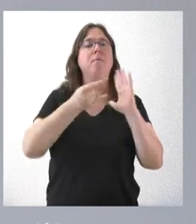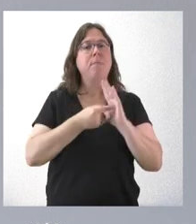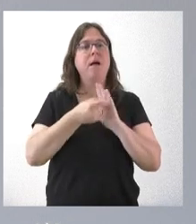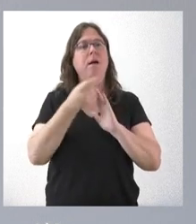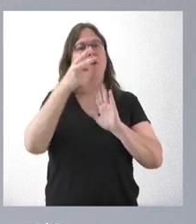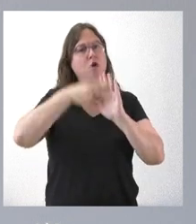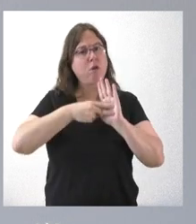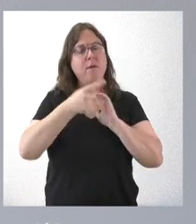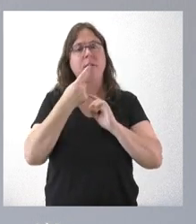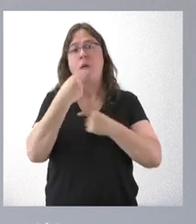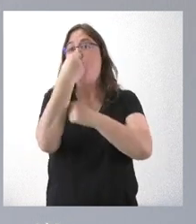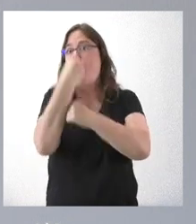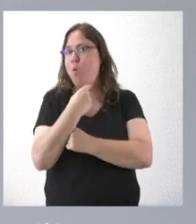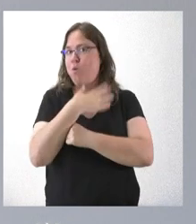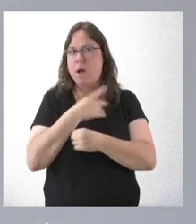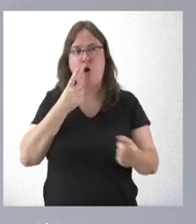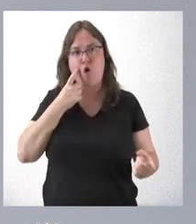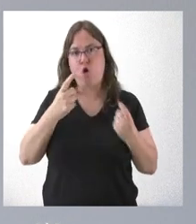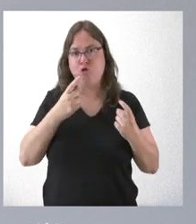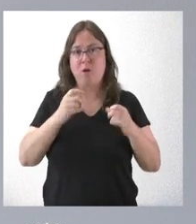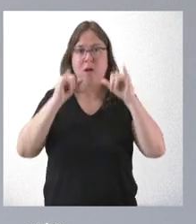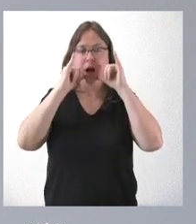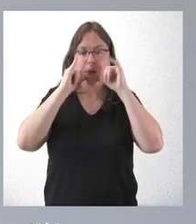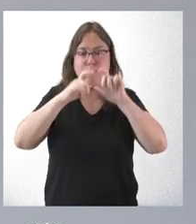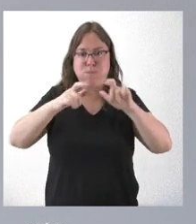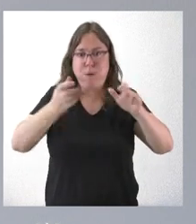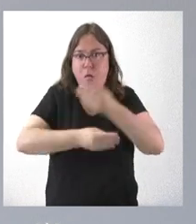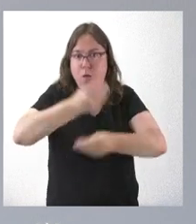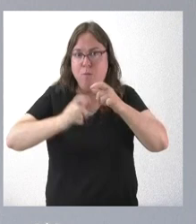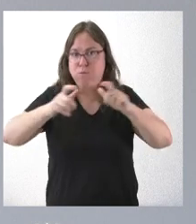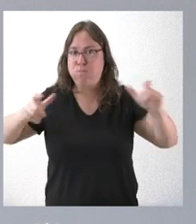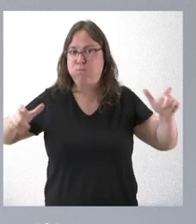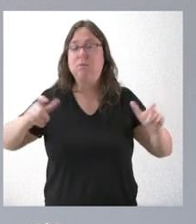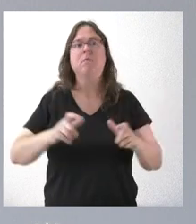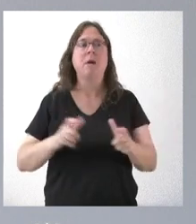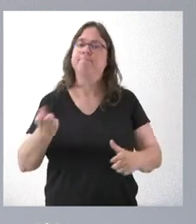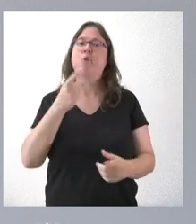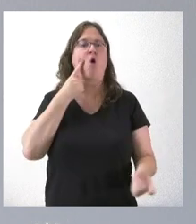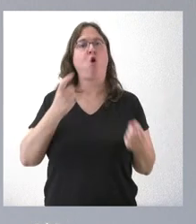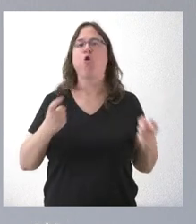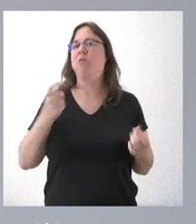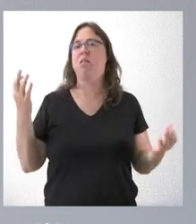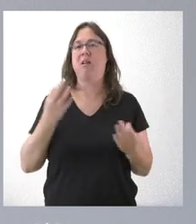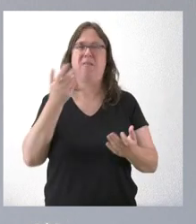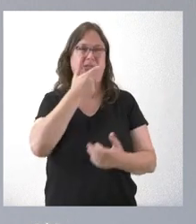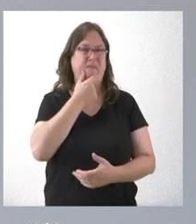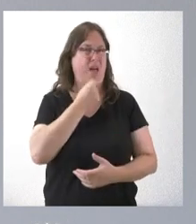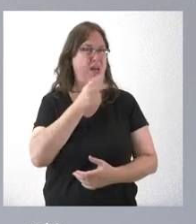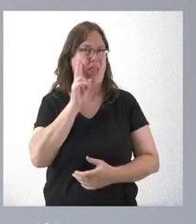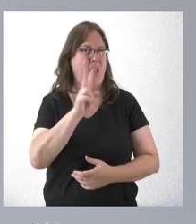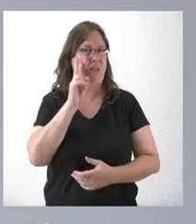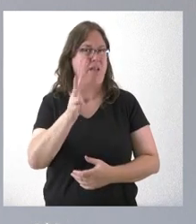obliga a controlar la población de jabalí, que, francamente, cada vez es más grande. Es muy fácil ver imágenes de